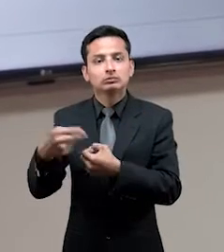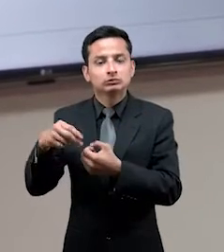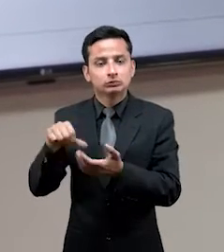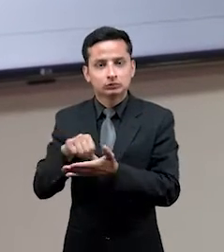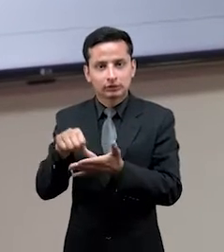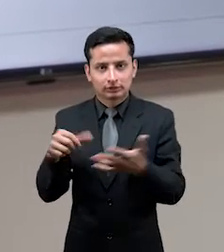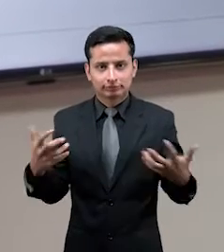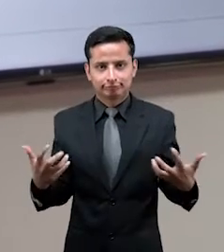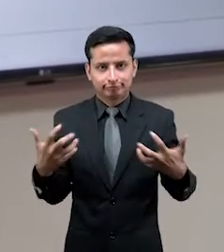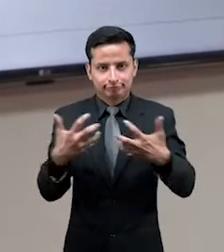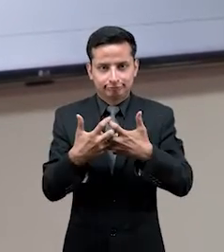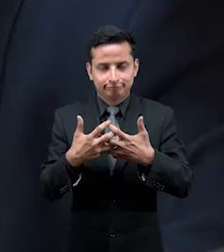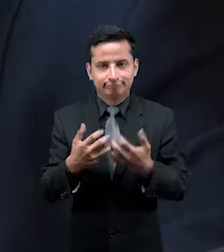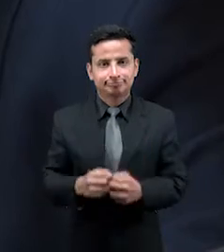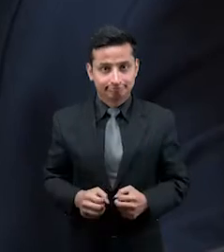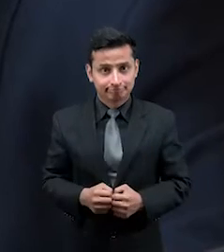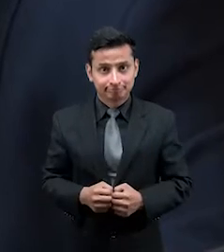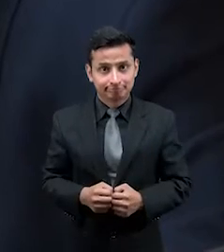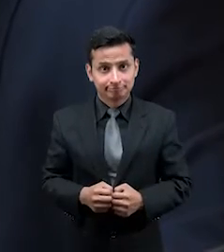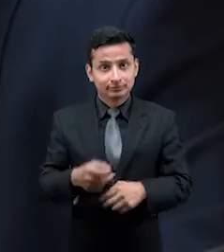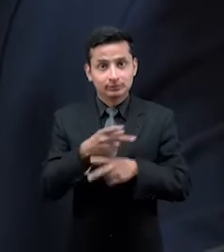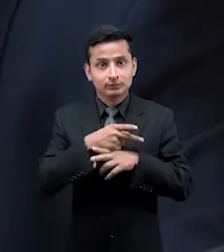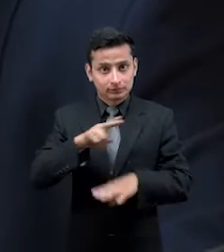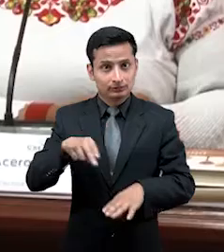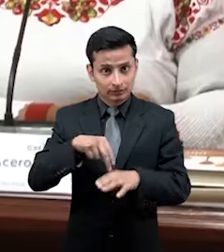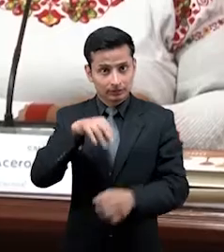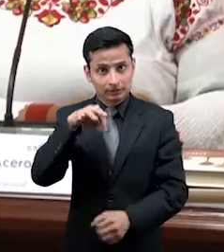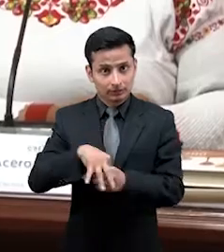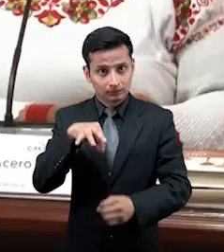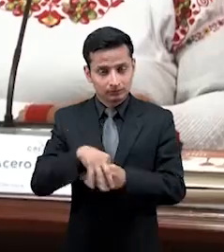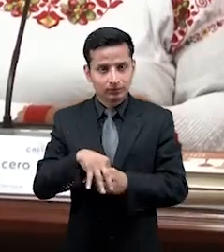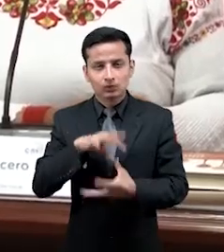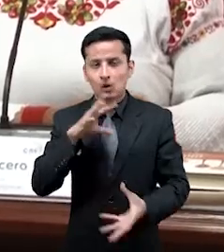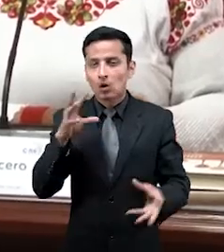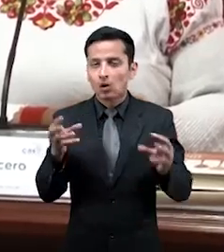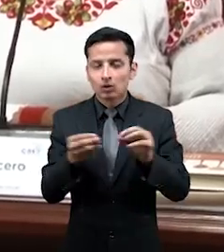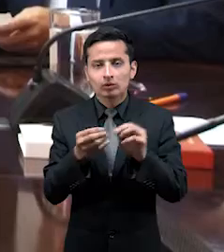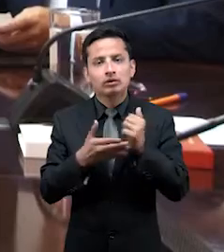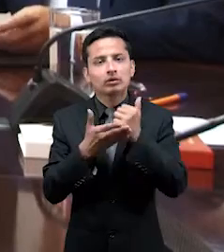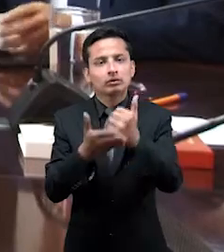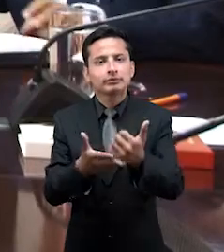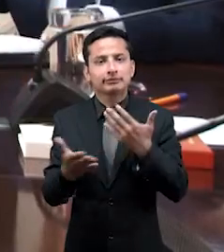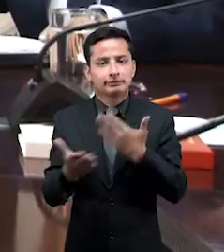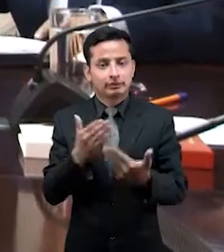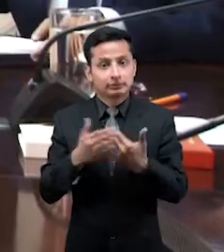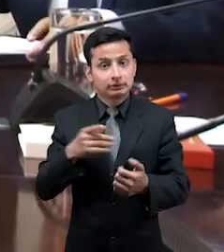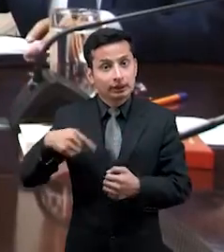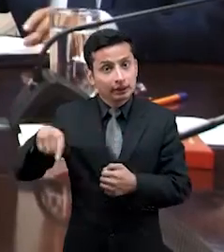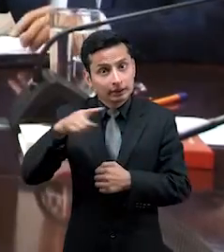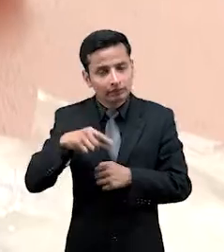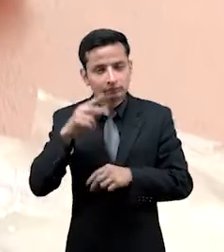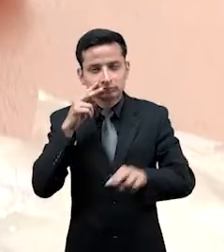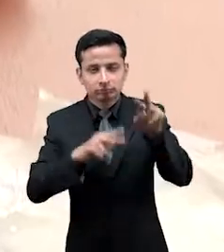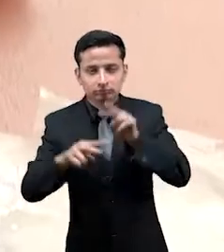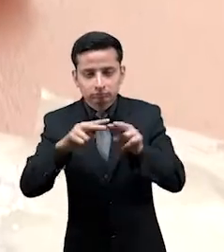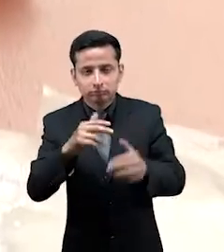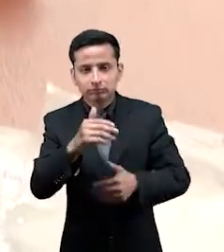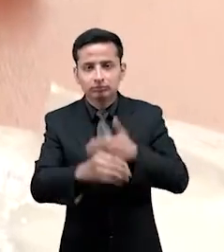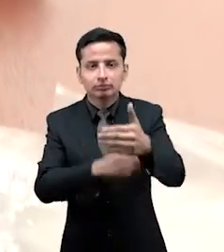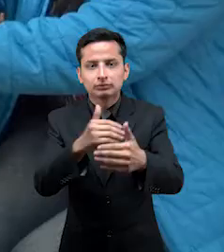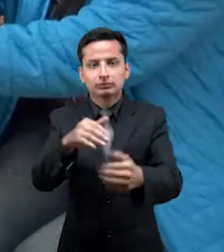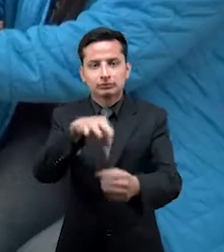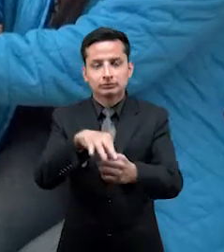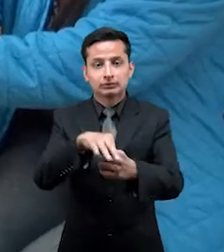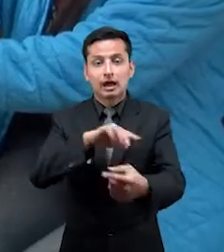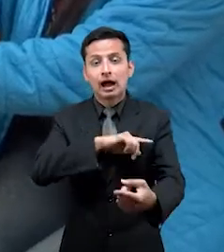Participación Ciudadana. En este contexto, el organismo electoral brindará todas las facilidades para que realicen la observación